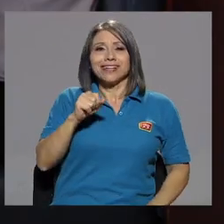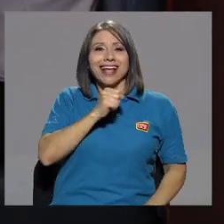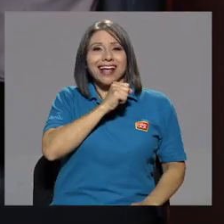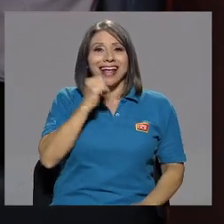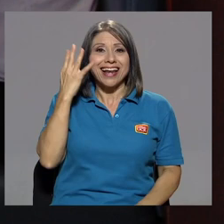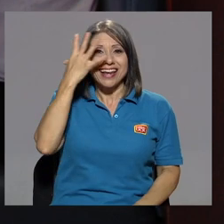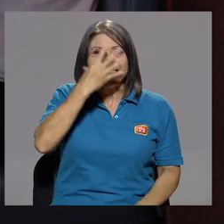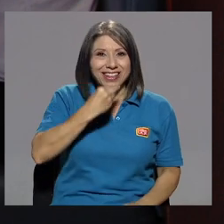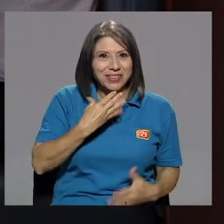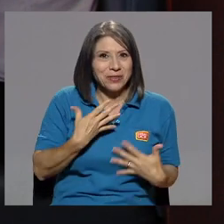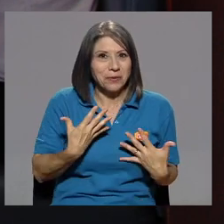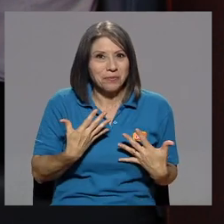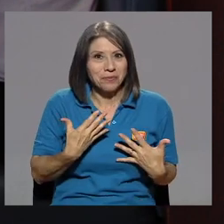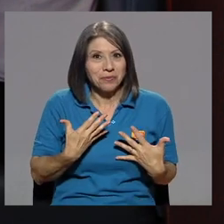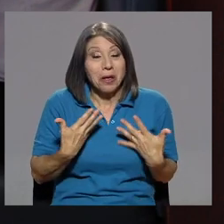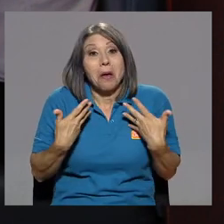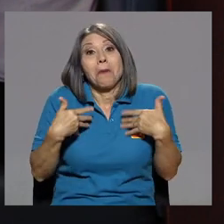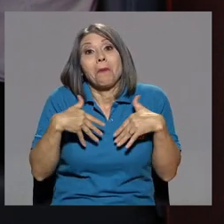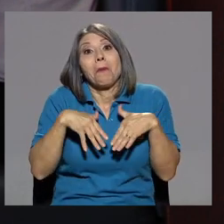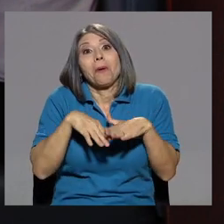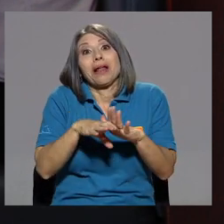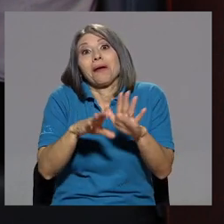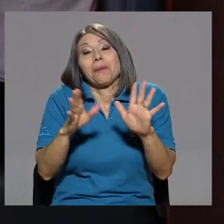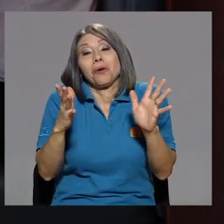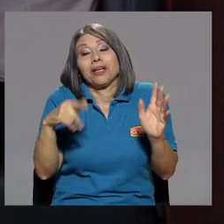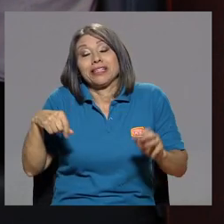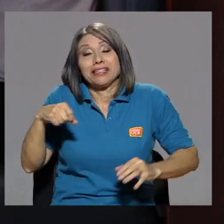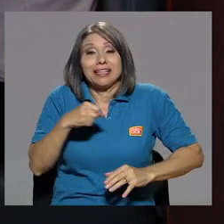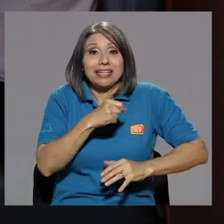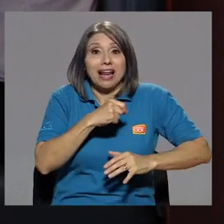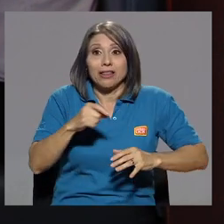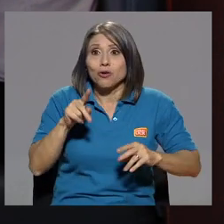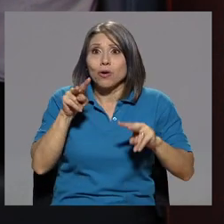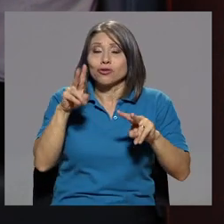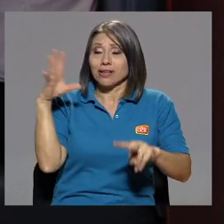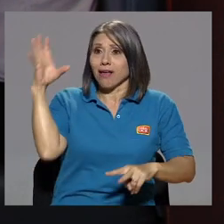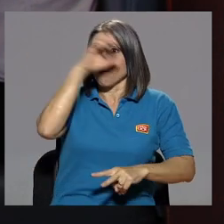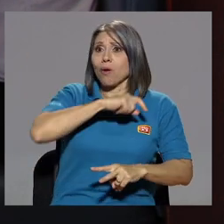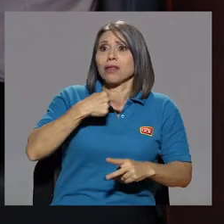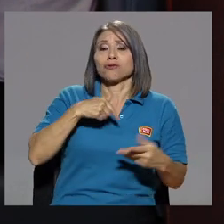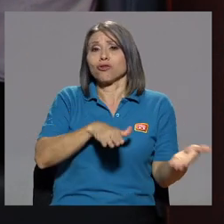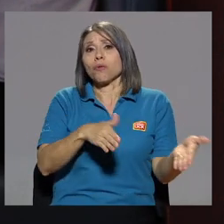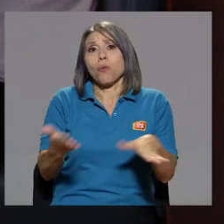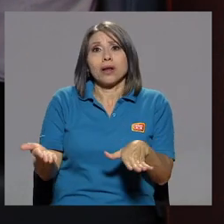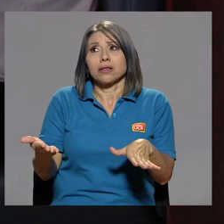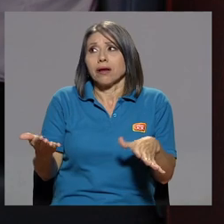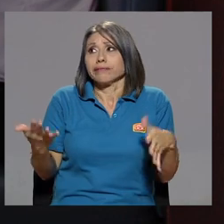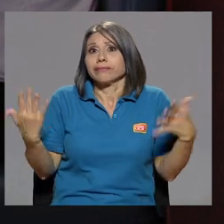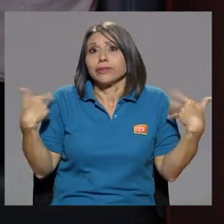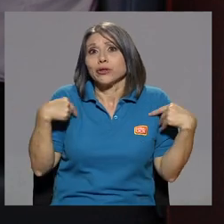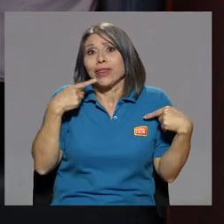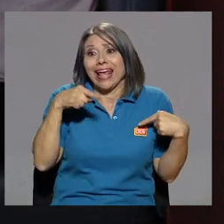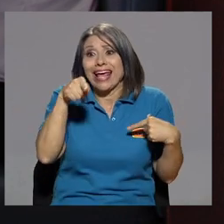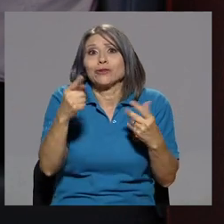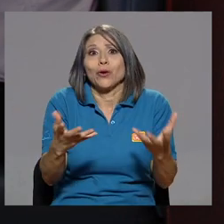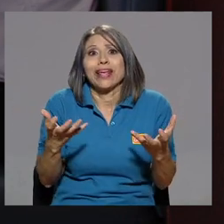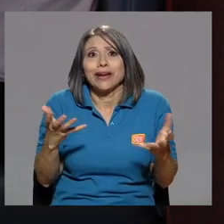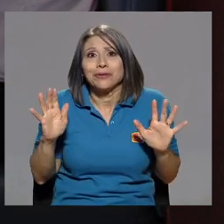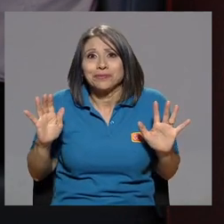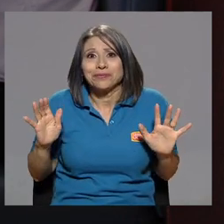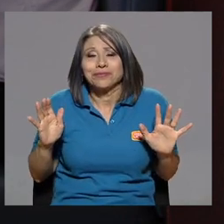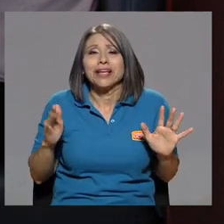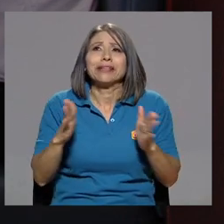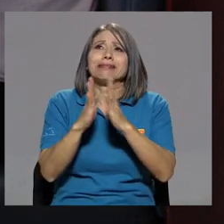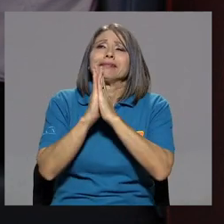Sandra le agarró algo y en el escenario, y cuando yo estoy muertita, y yo dije, eso es lo que yo no quiero.